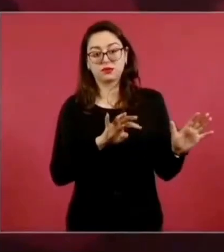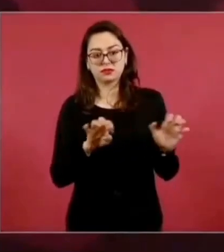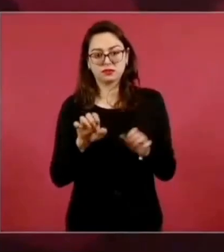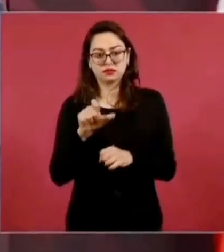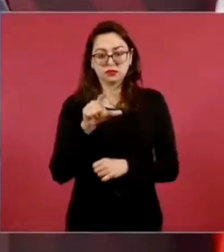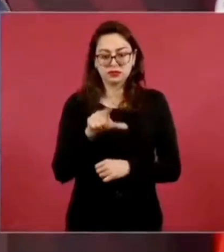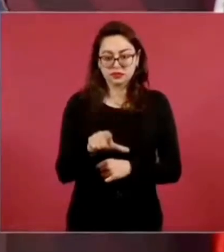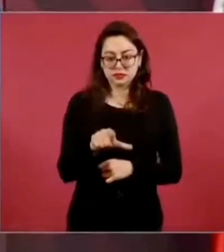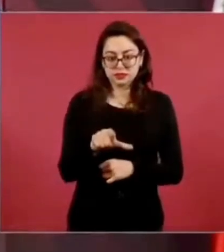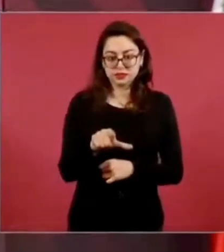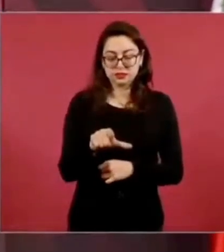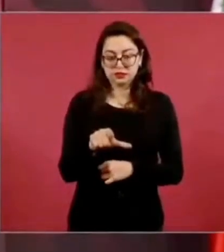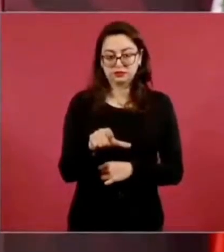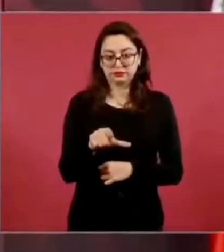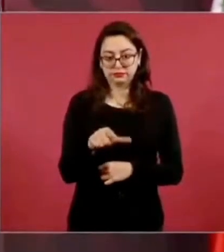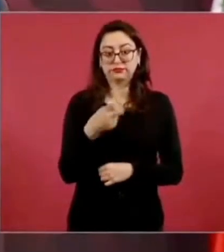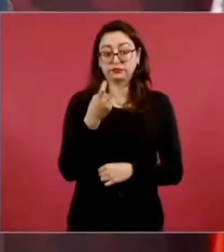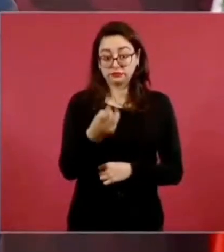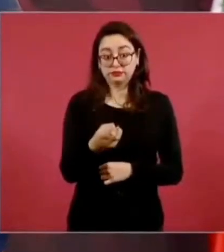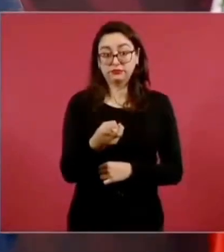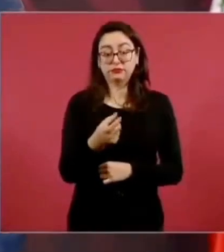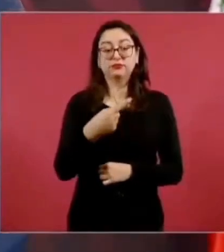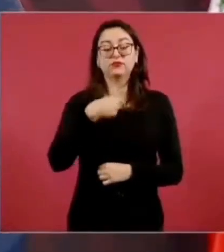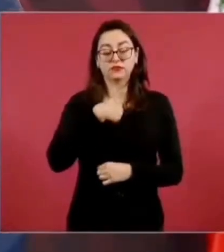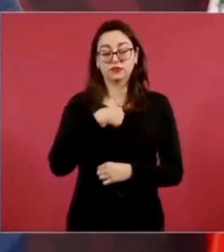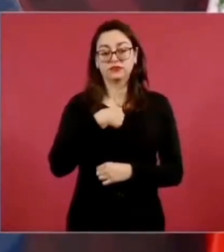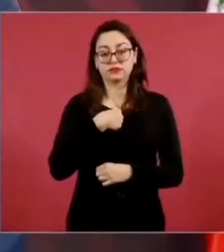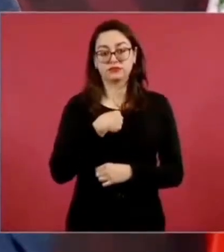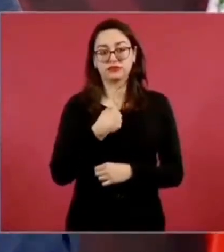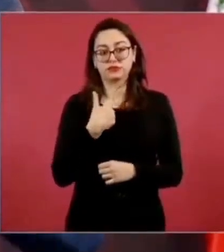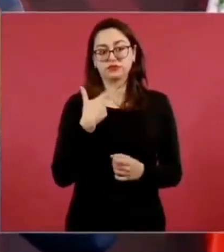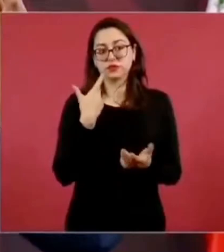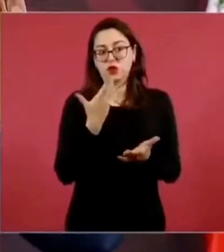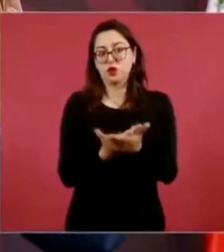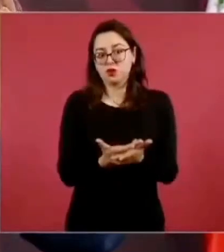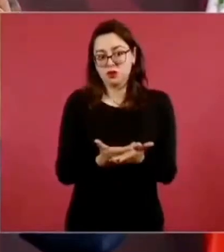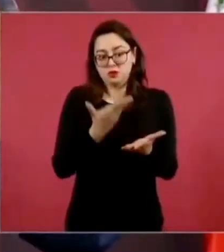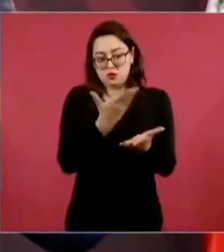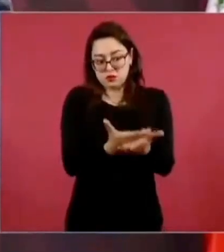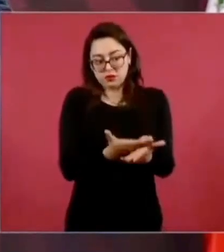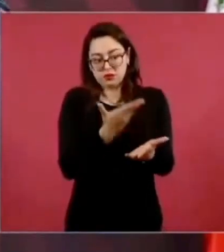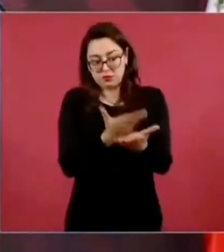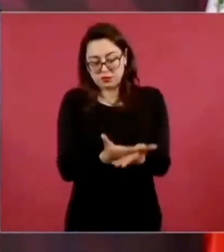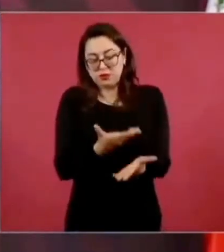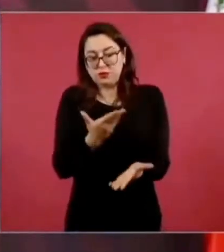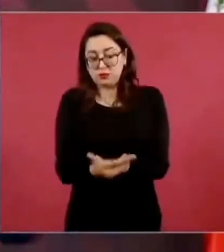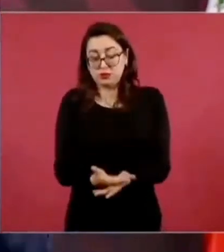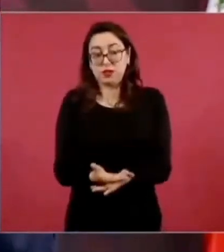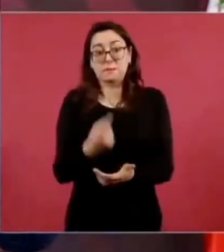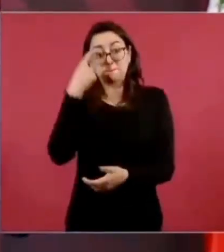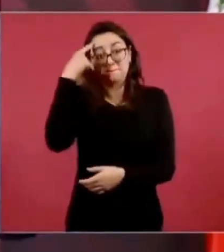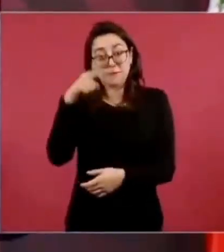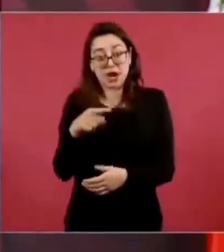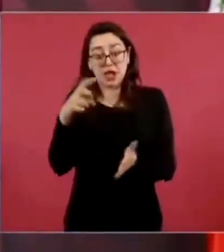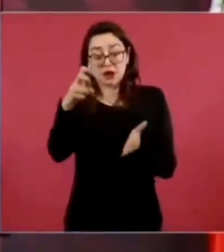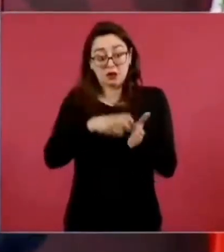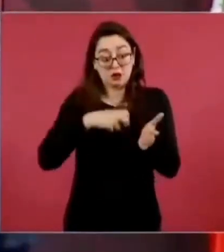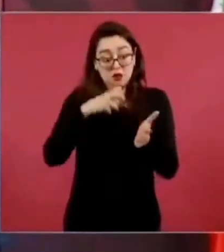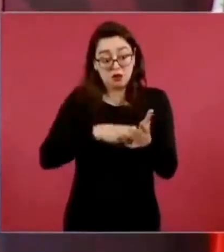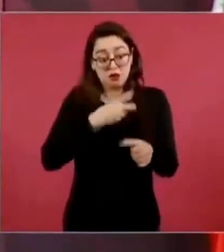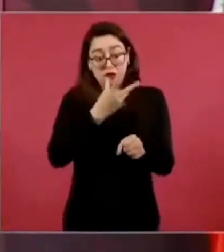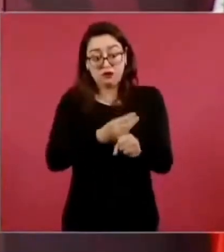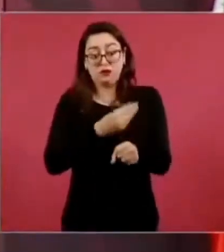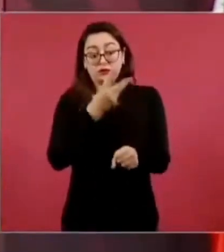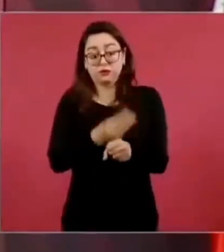que es lo que voy a hacer porque durante todo el periodo neoliberal ya lo hemos visto aquí